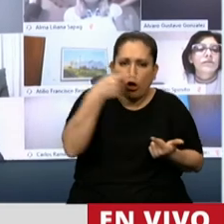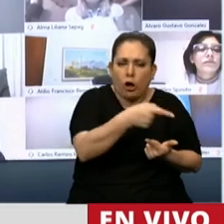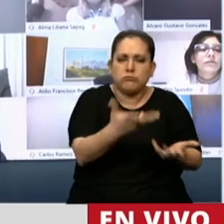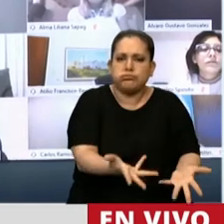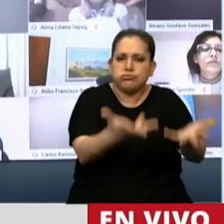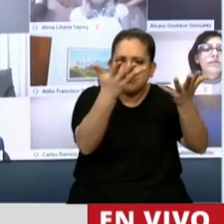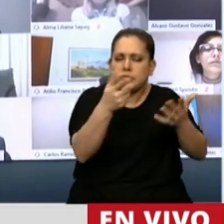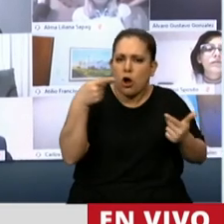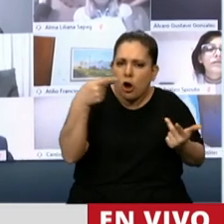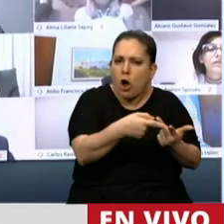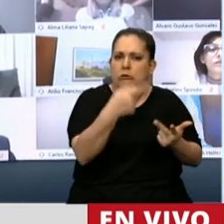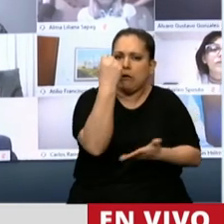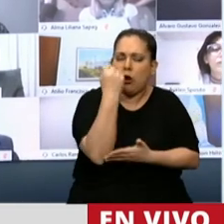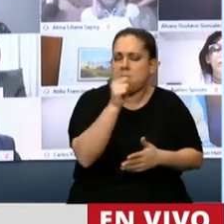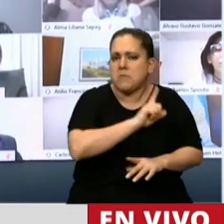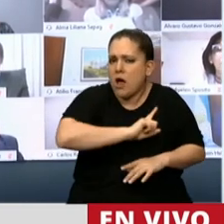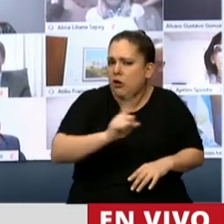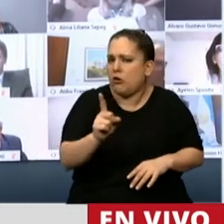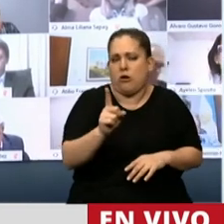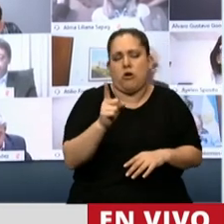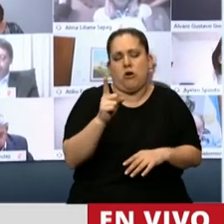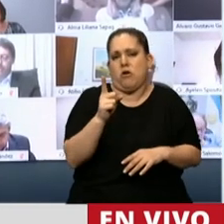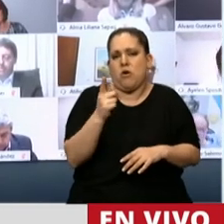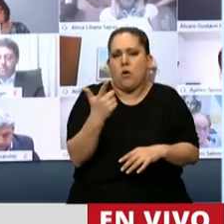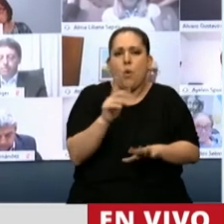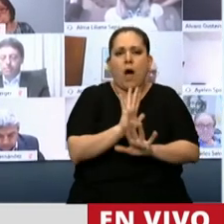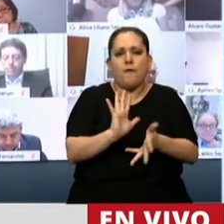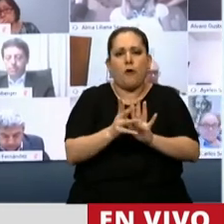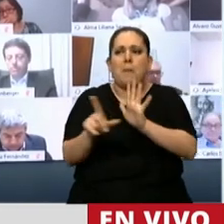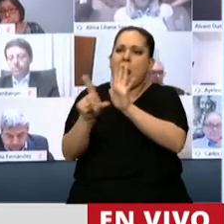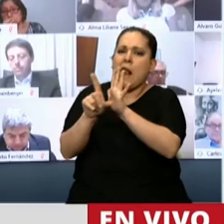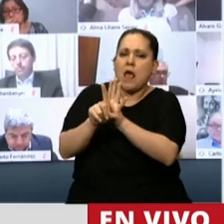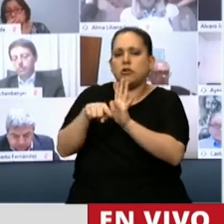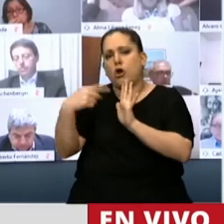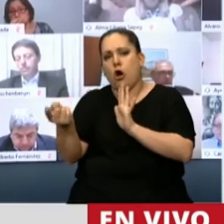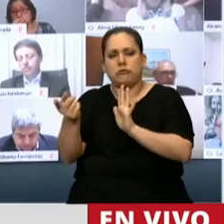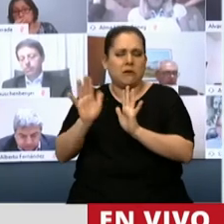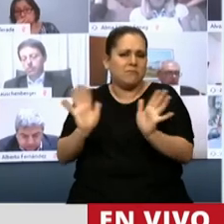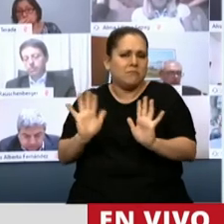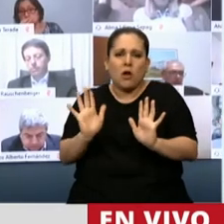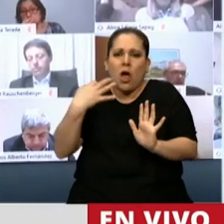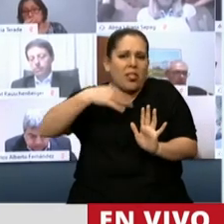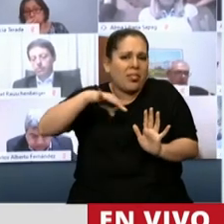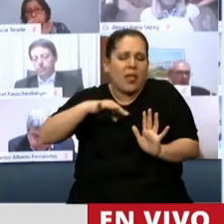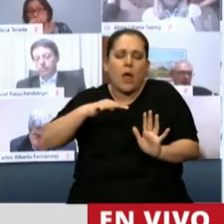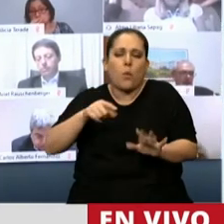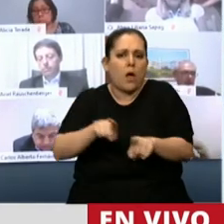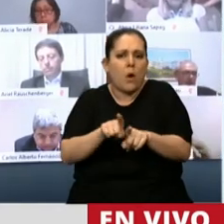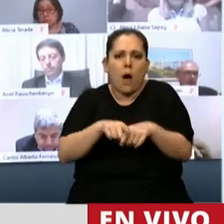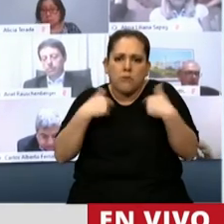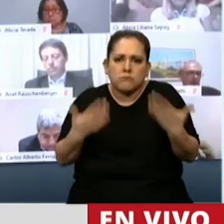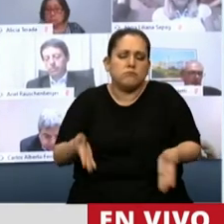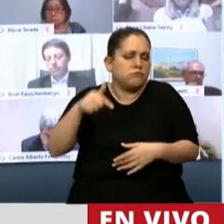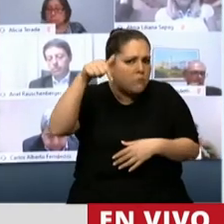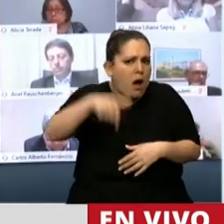crecimiento de la economía, no hay lugar para leyes ambiguas en la República Argentina, hay que apostar al sector